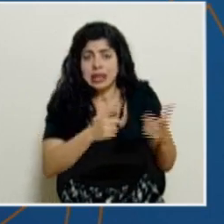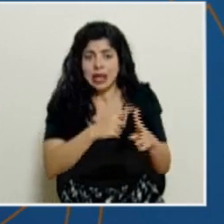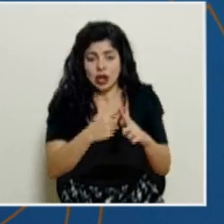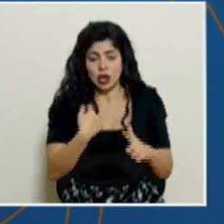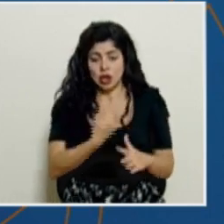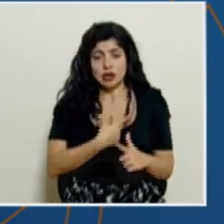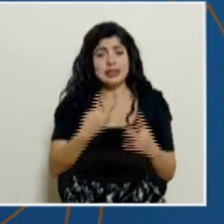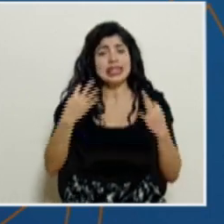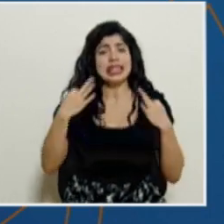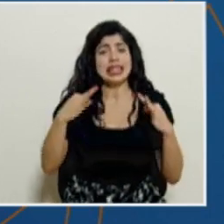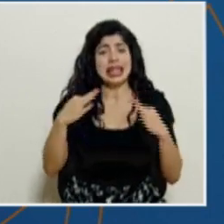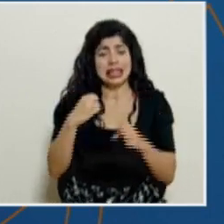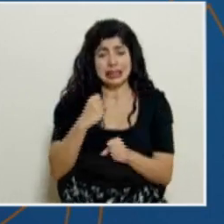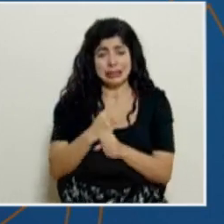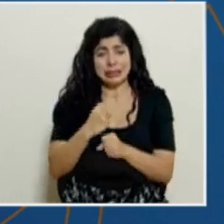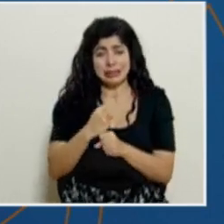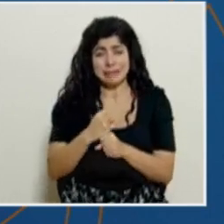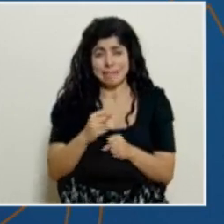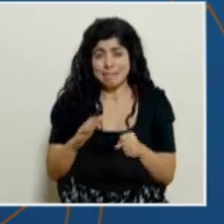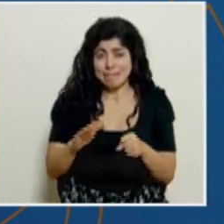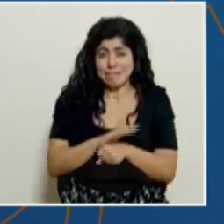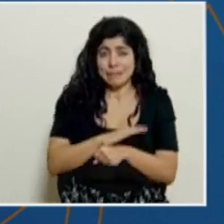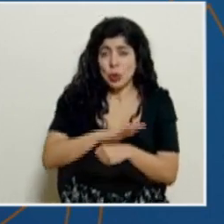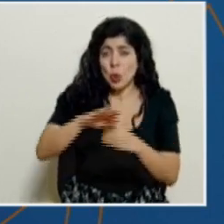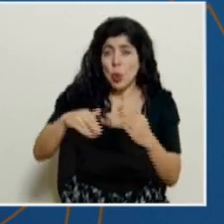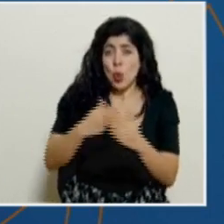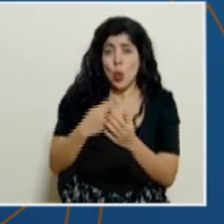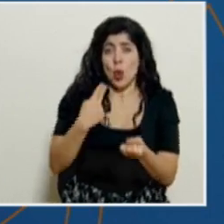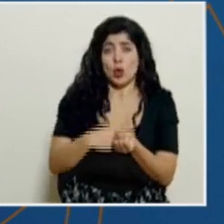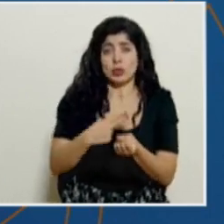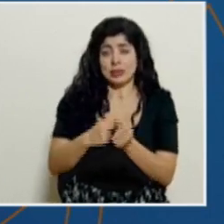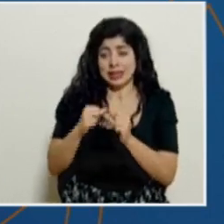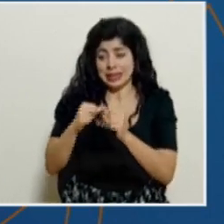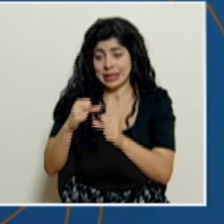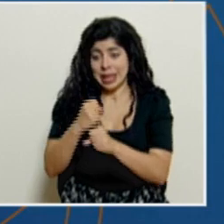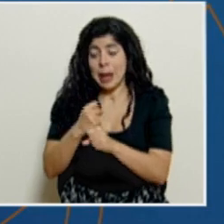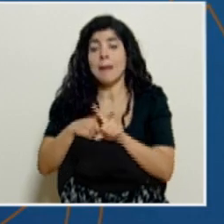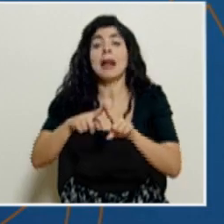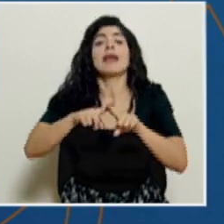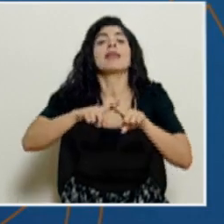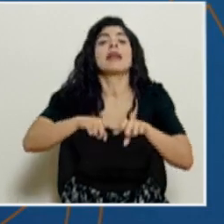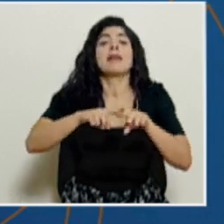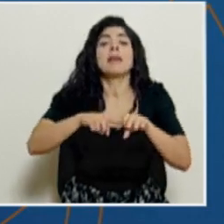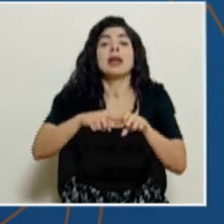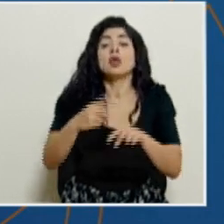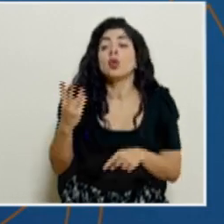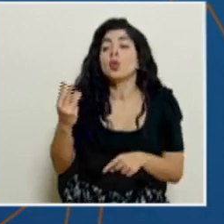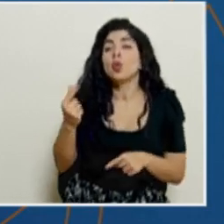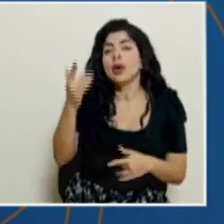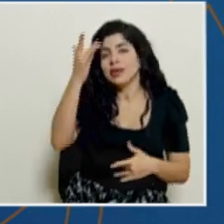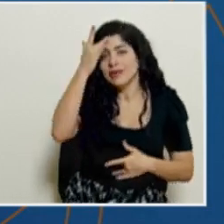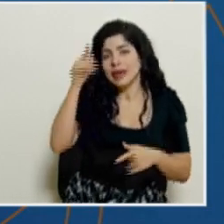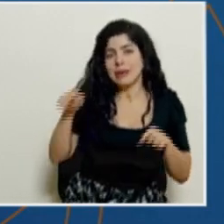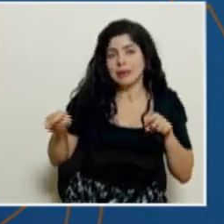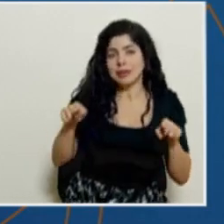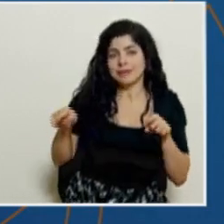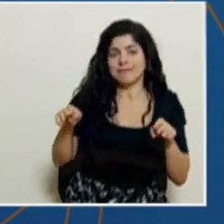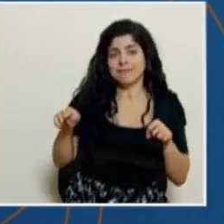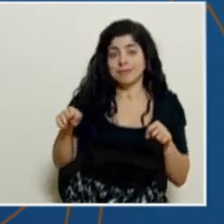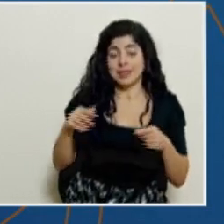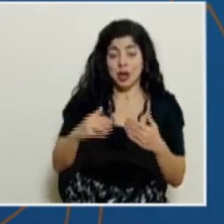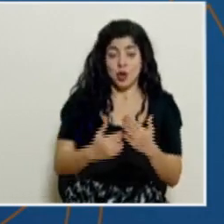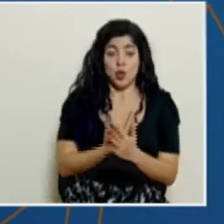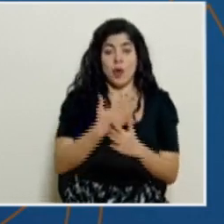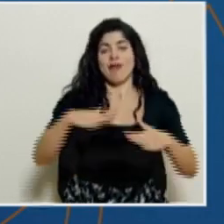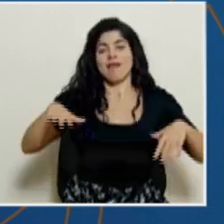mantener al máximo las funciones de todos los centros de salud, pero dependemos de la cantidad de casos. En esta nueva